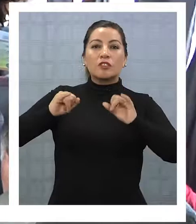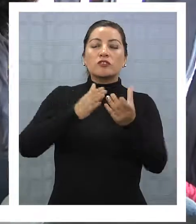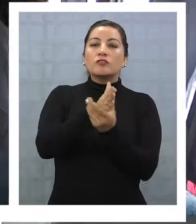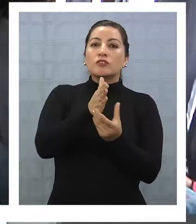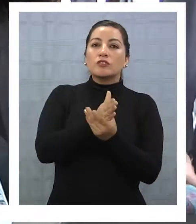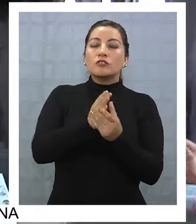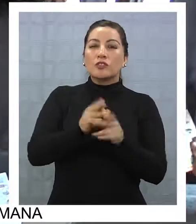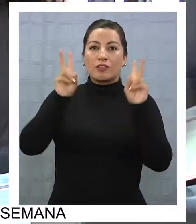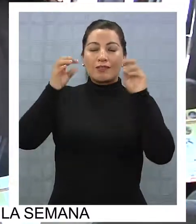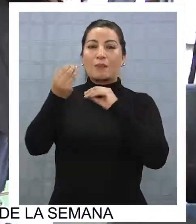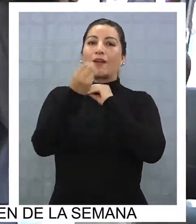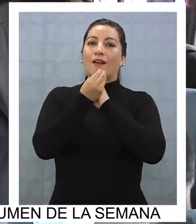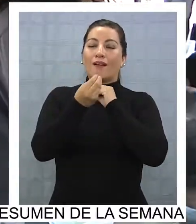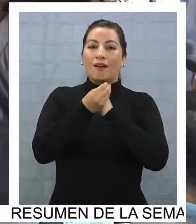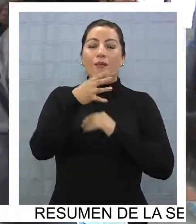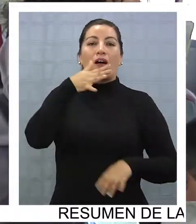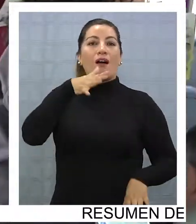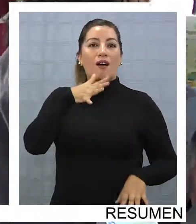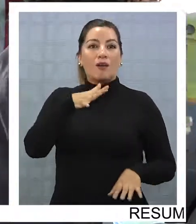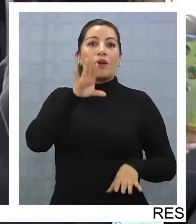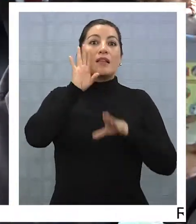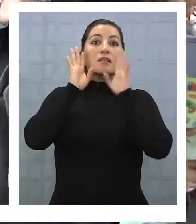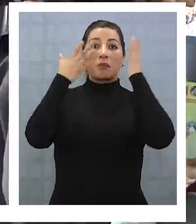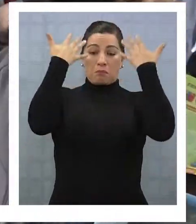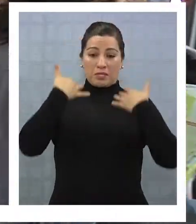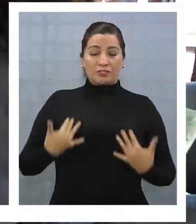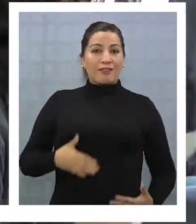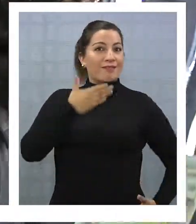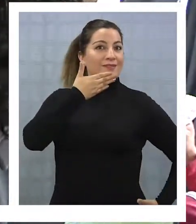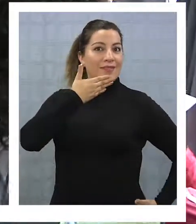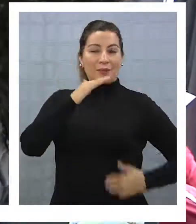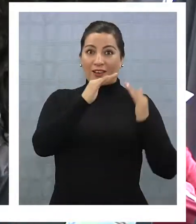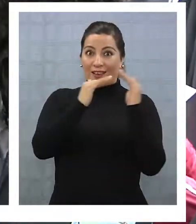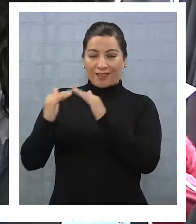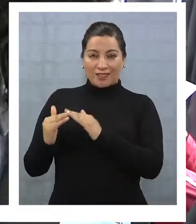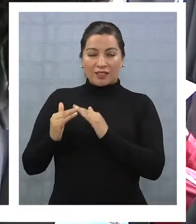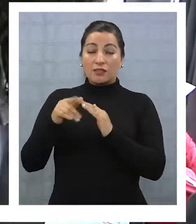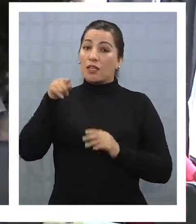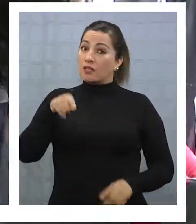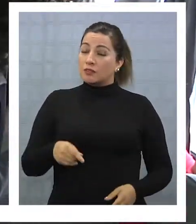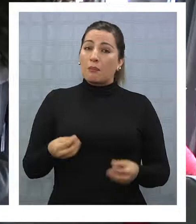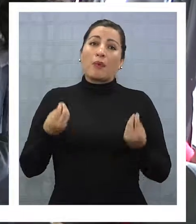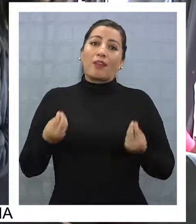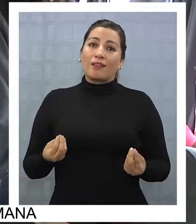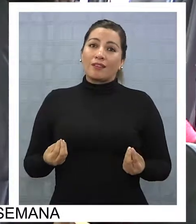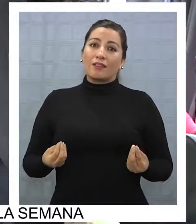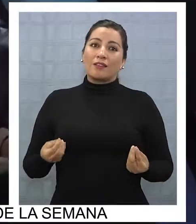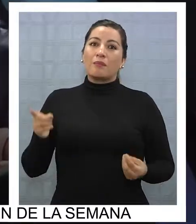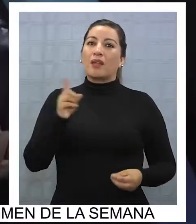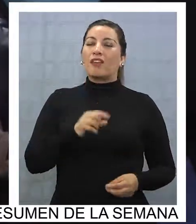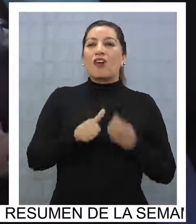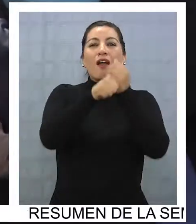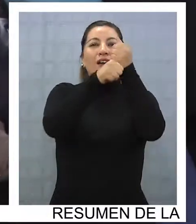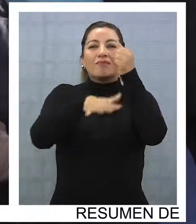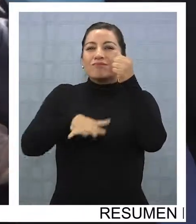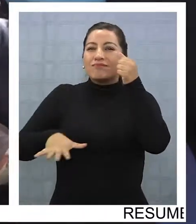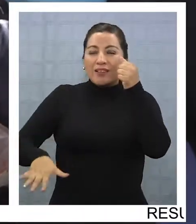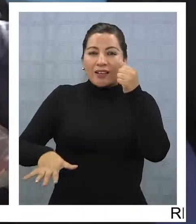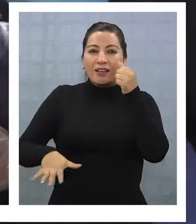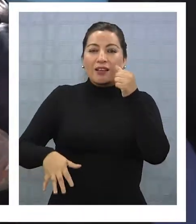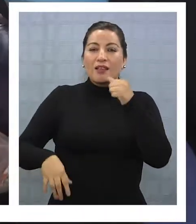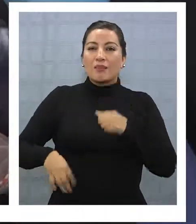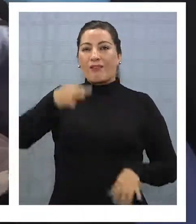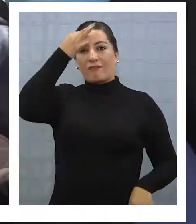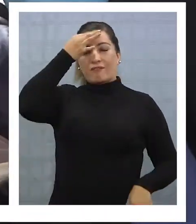alimentos y agua, el aseo domiciliario y personal, entre otros, con la finalidad de evitar cuadros diarreicos y enfermedades respiratorias,